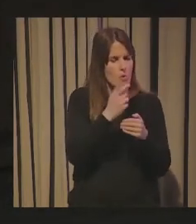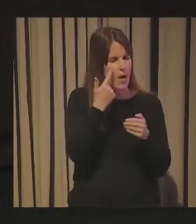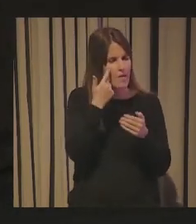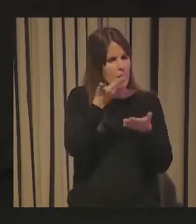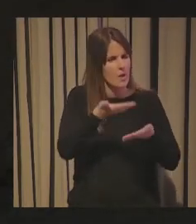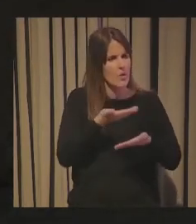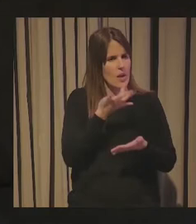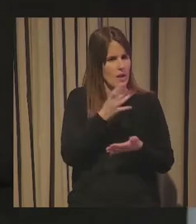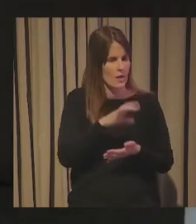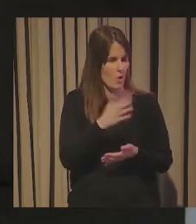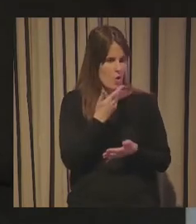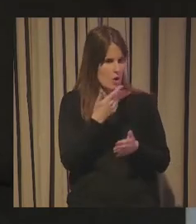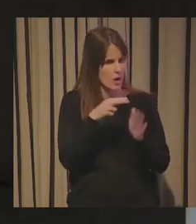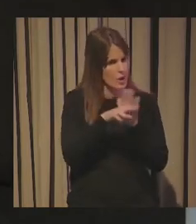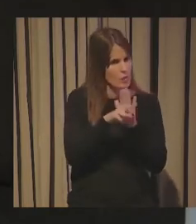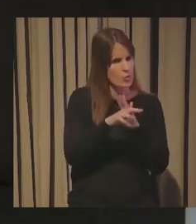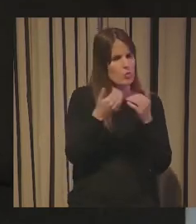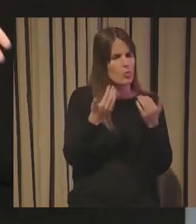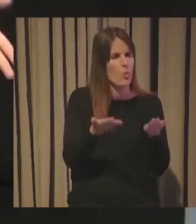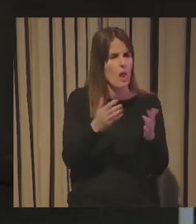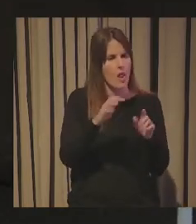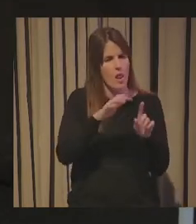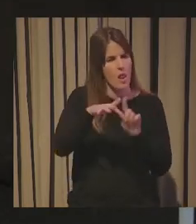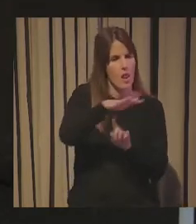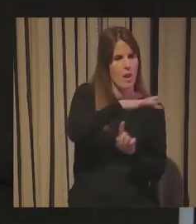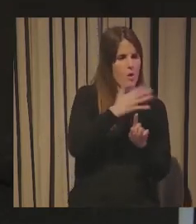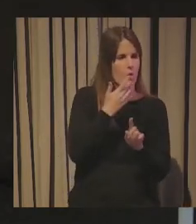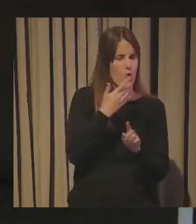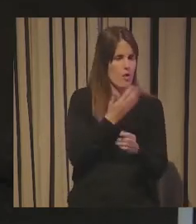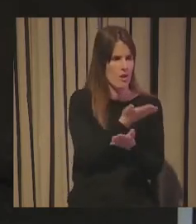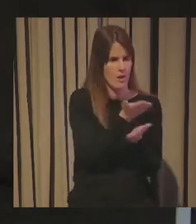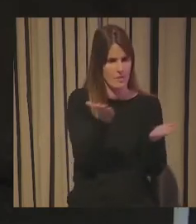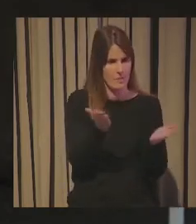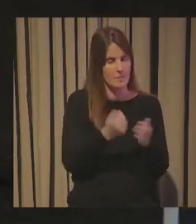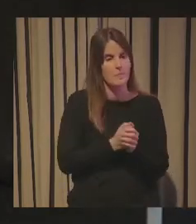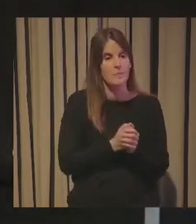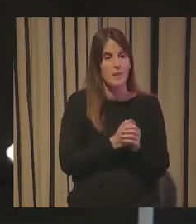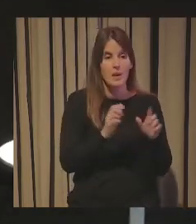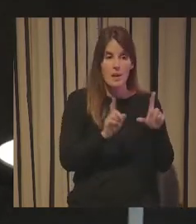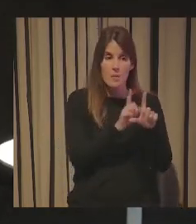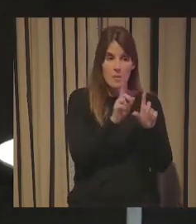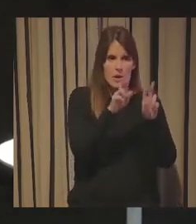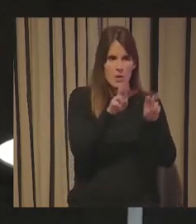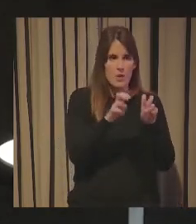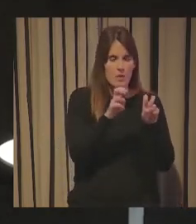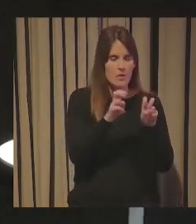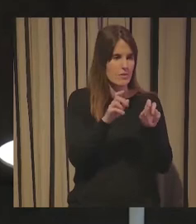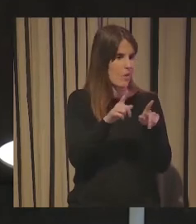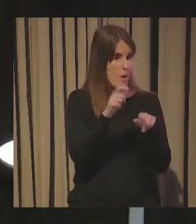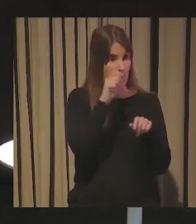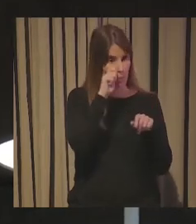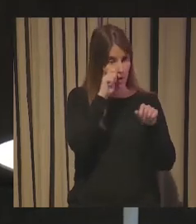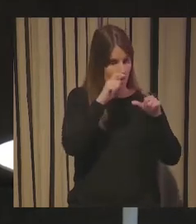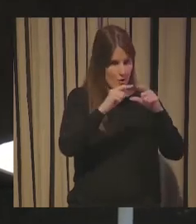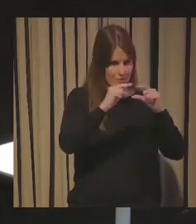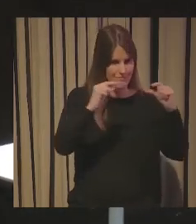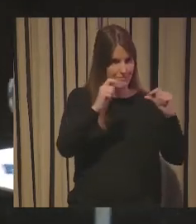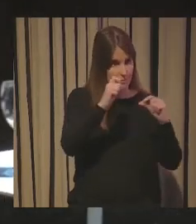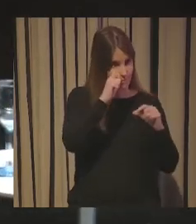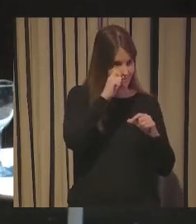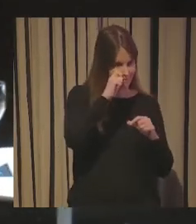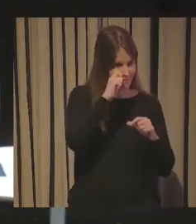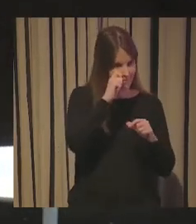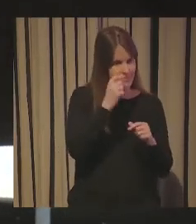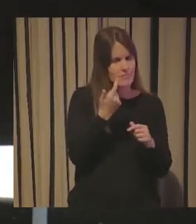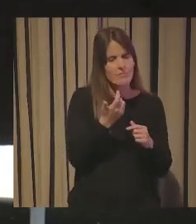ayudar y qué es su disposición, ¿no? Bueno, como veis aquí, el mapa de innovación tiene la pinta de un buscador. ¿Por qué es eso? Es una plataforma que nos